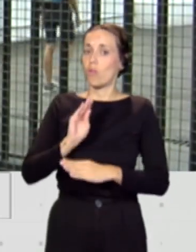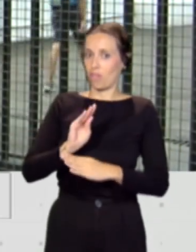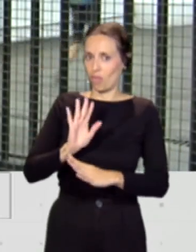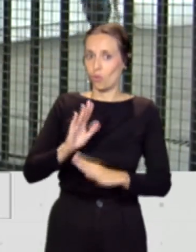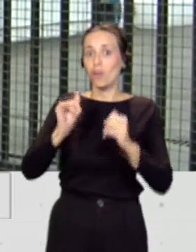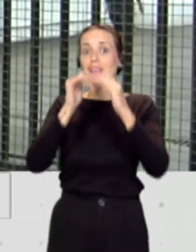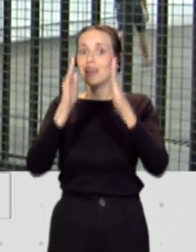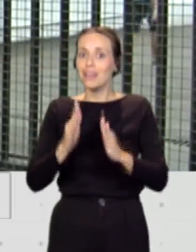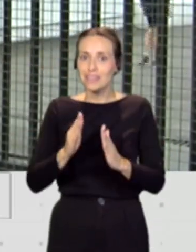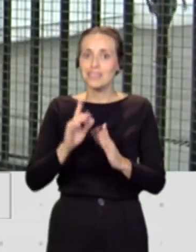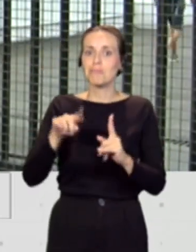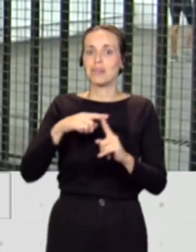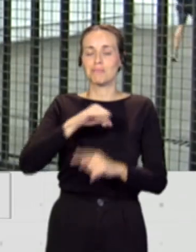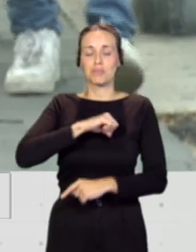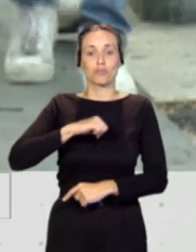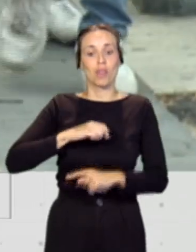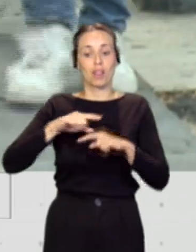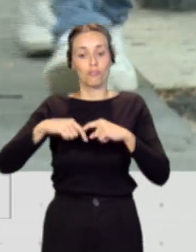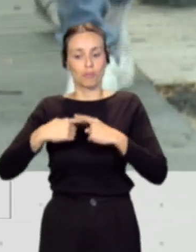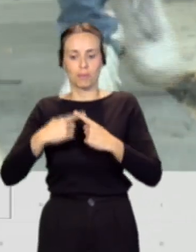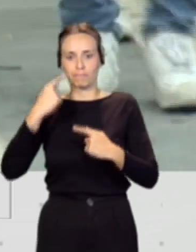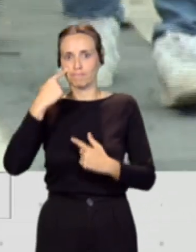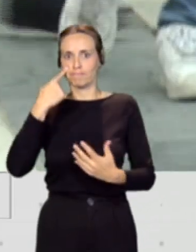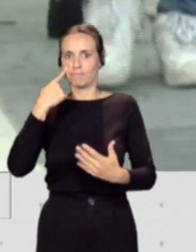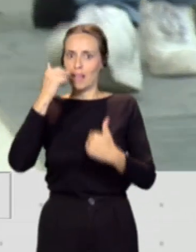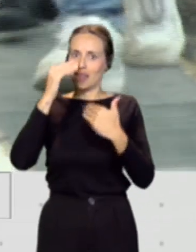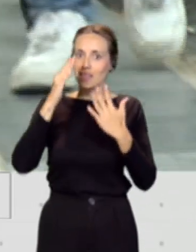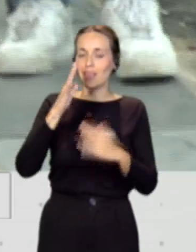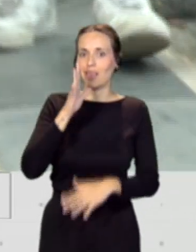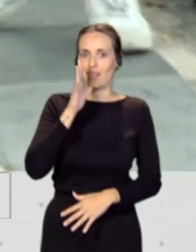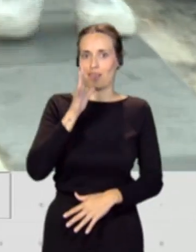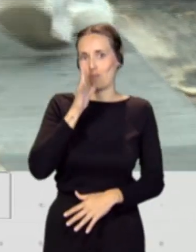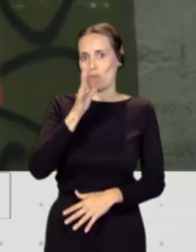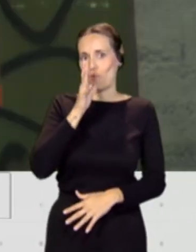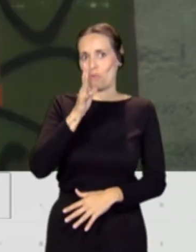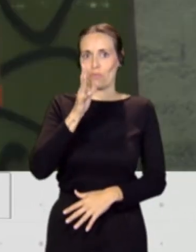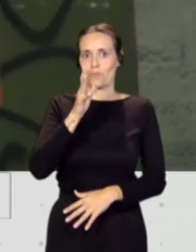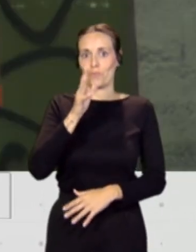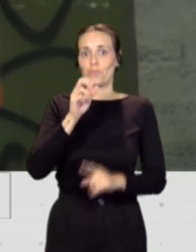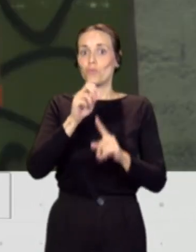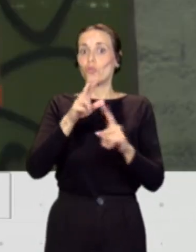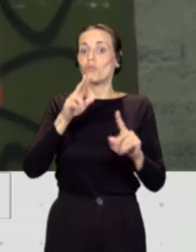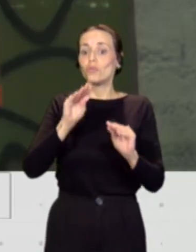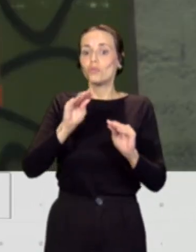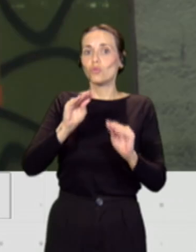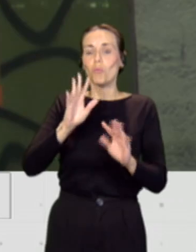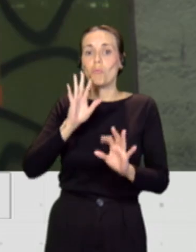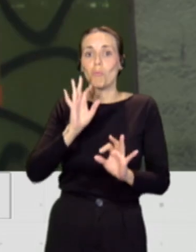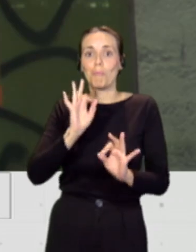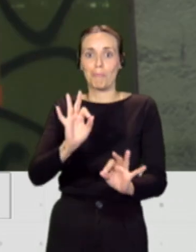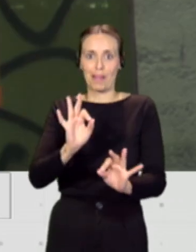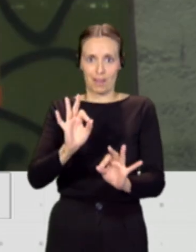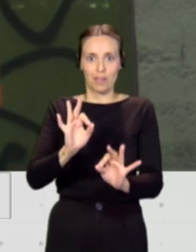y a nivel personal y familiar, intentando dar este plus desde el punto de vista de los riesgos que trae consigo también